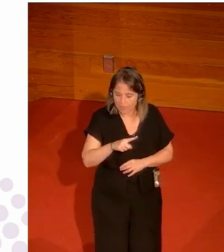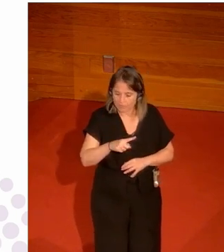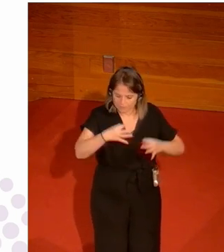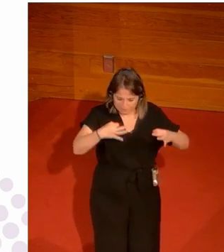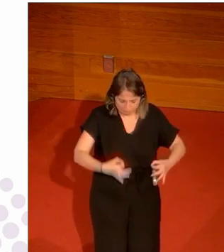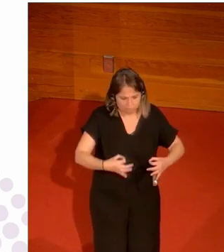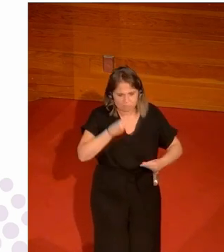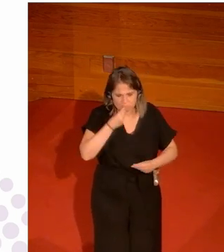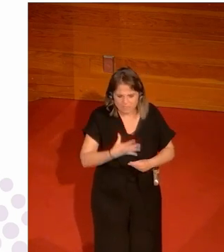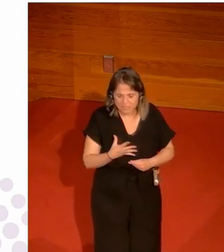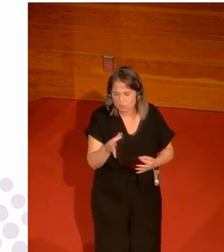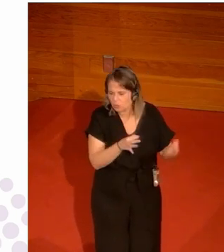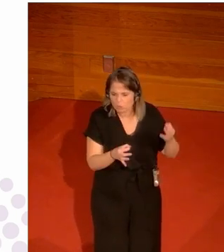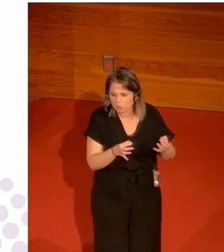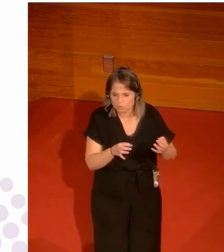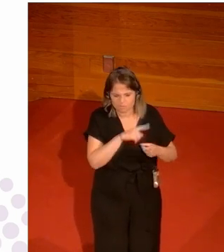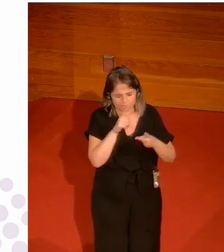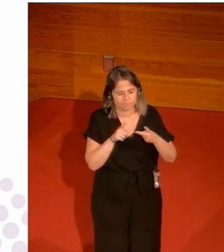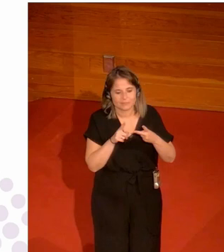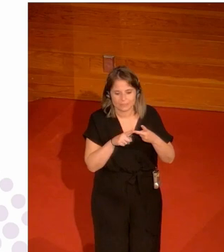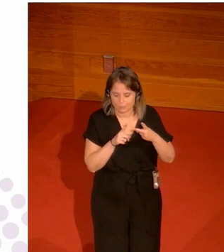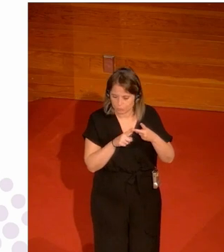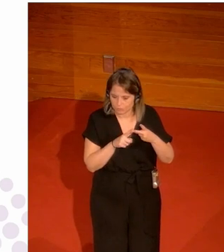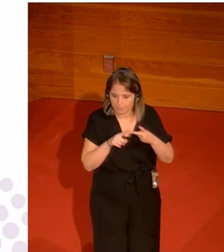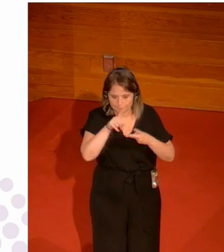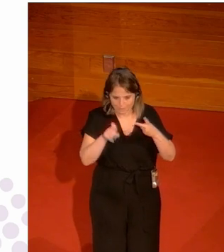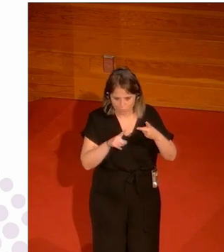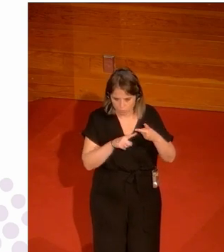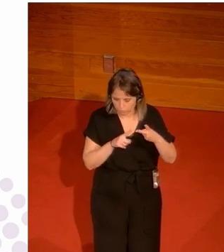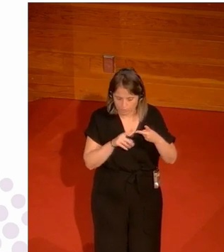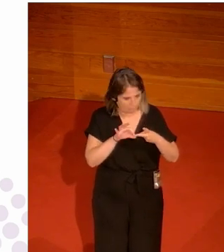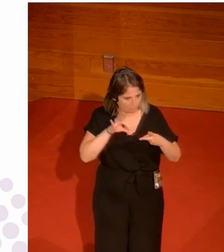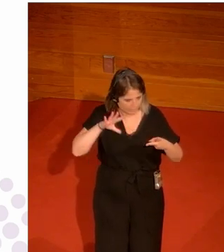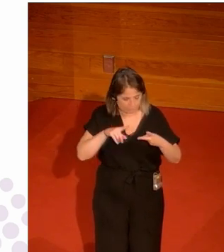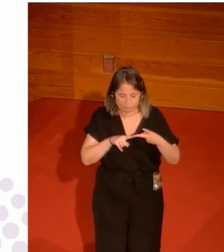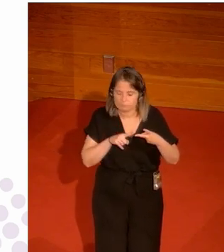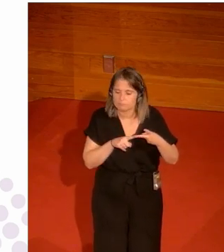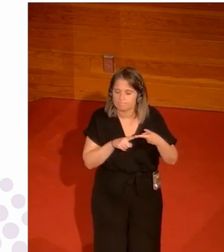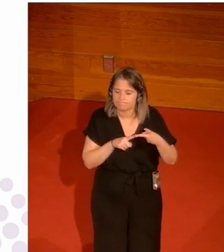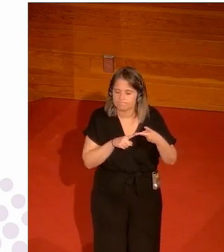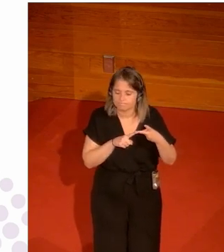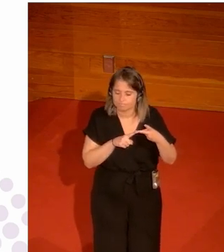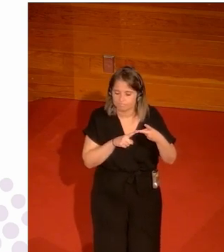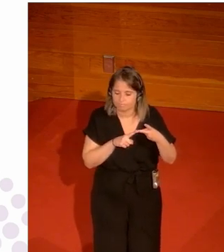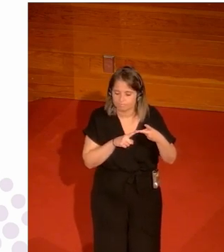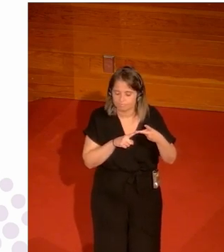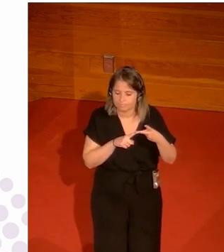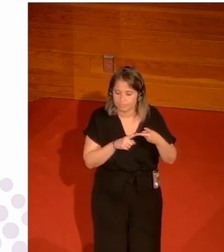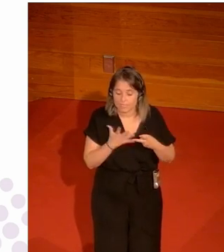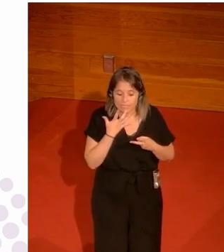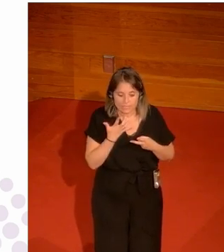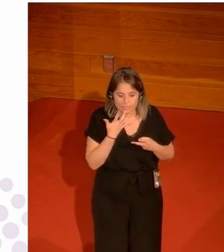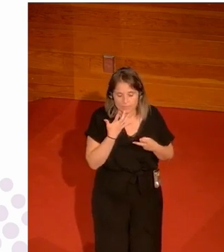circunstancia o no o en fin y la segunda que te pregunta que te quería hacer que no tiene nada que ver con esto es la siguiente si no